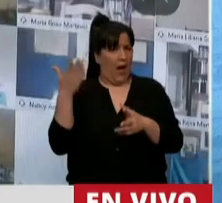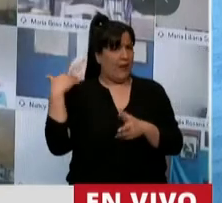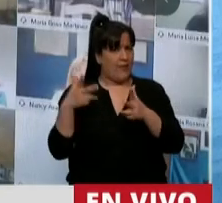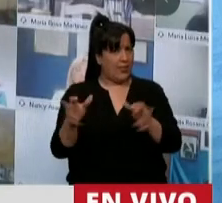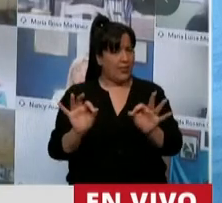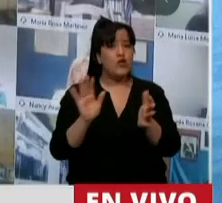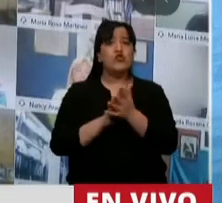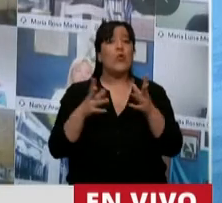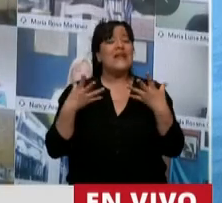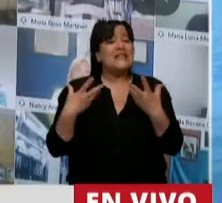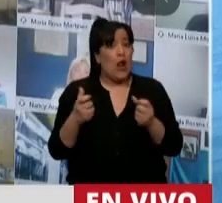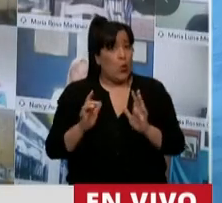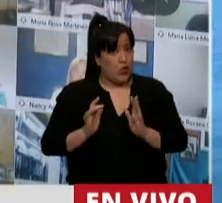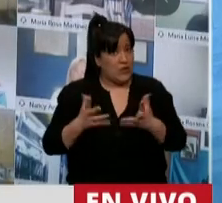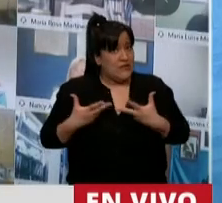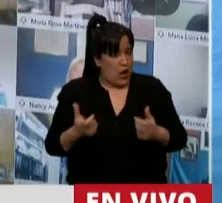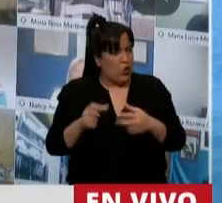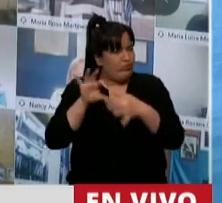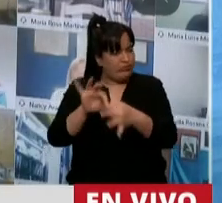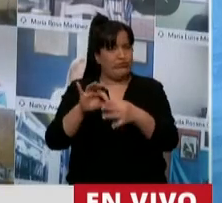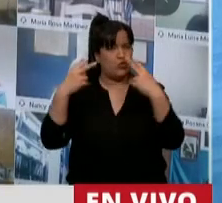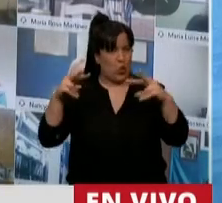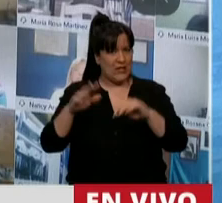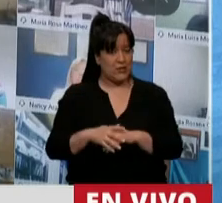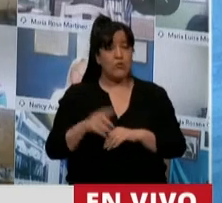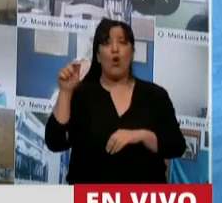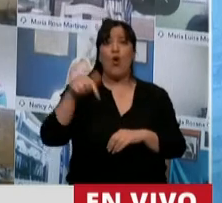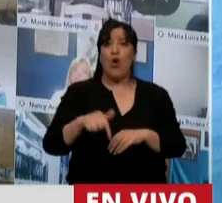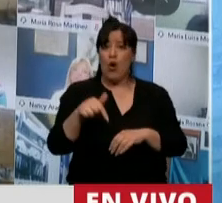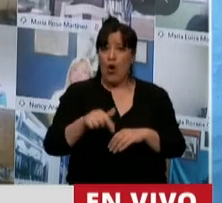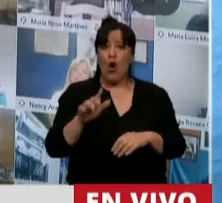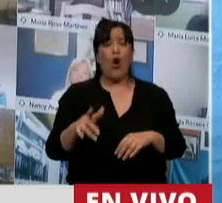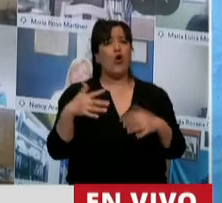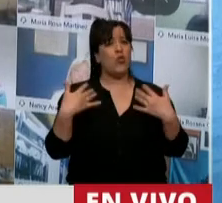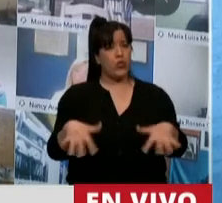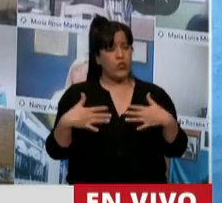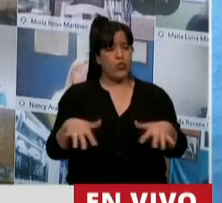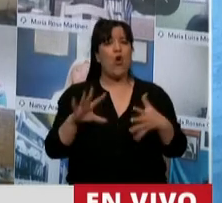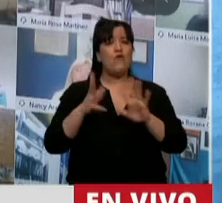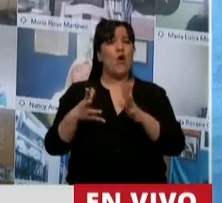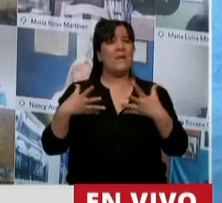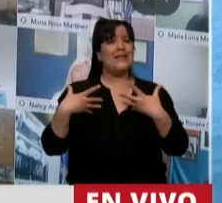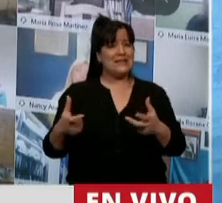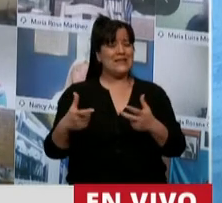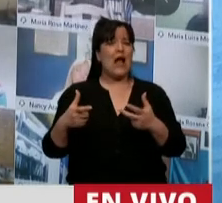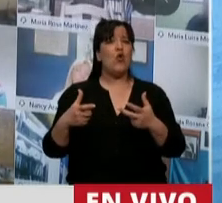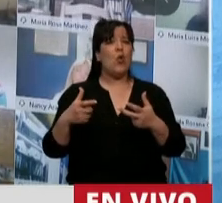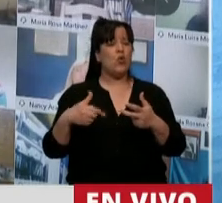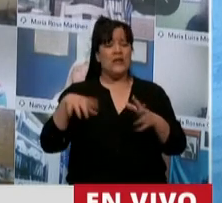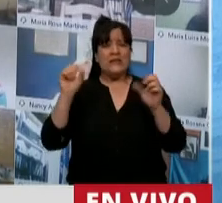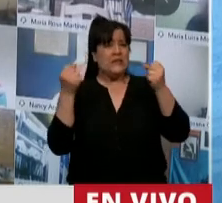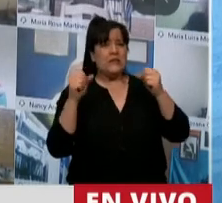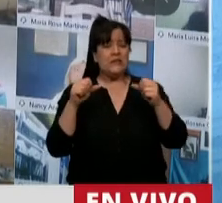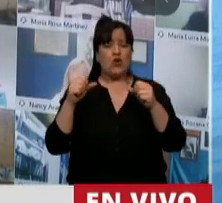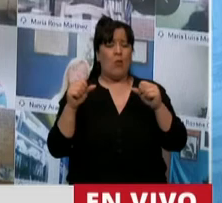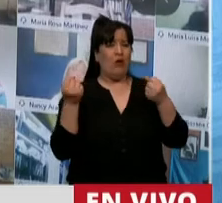que es la salud. Y hoy uno de los ataques a la salud más contemporáneo es el estrés. Y